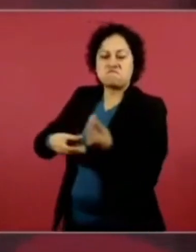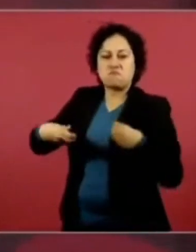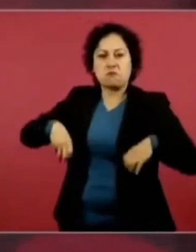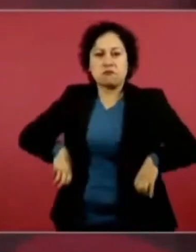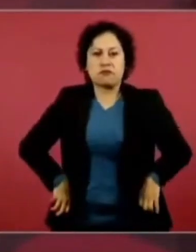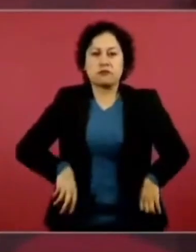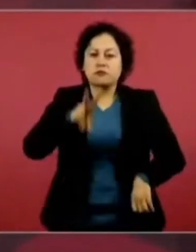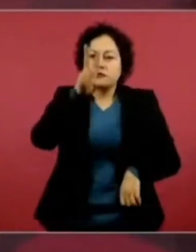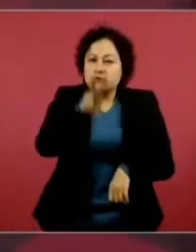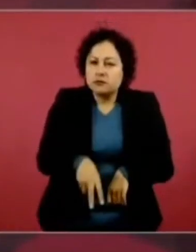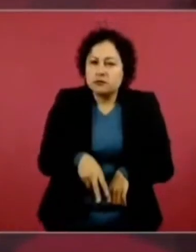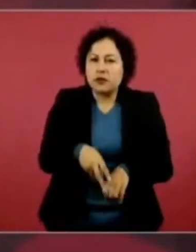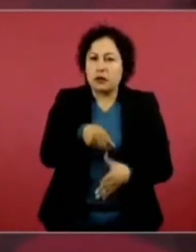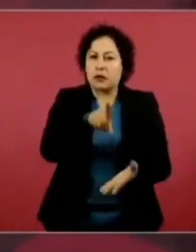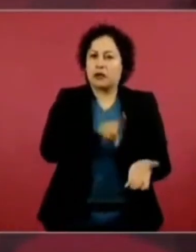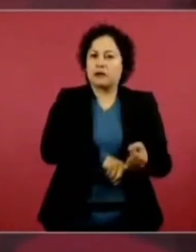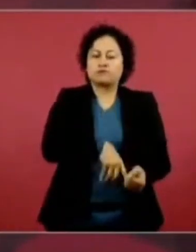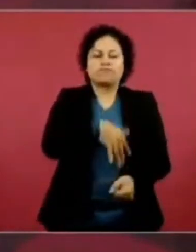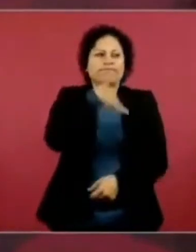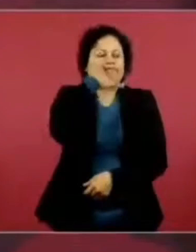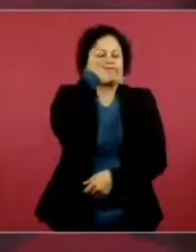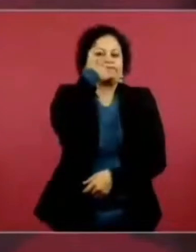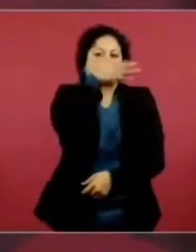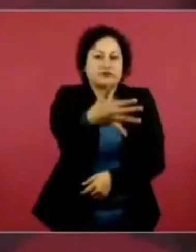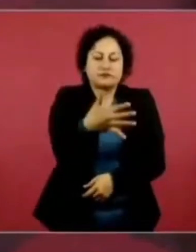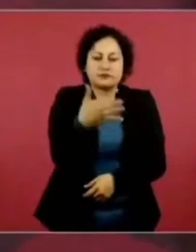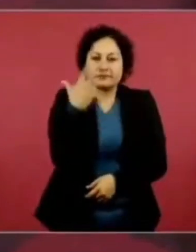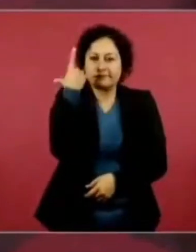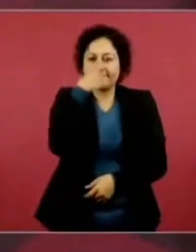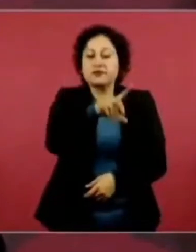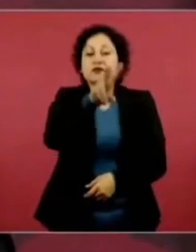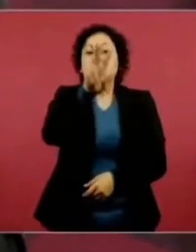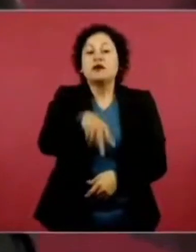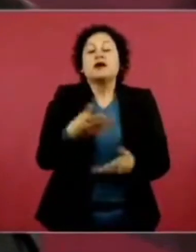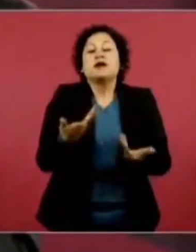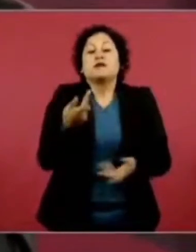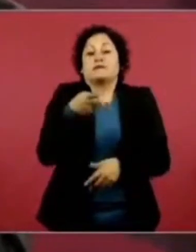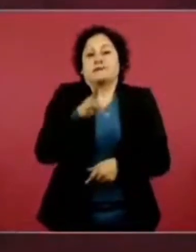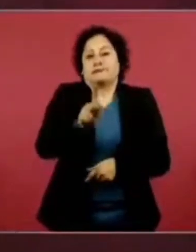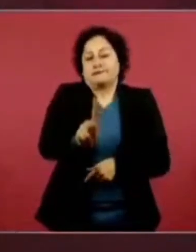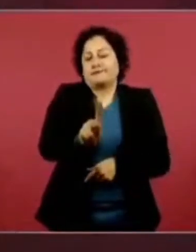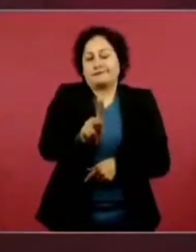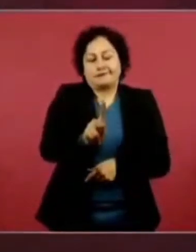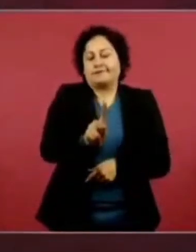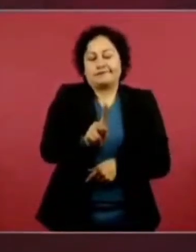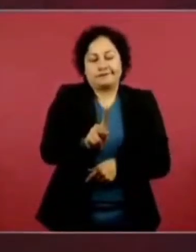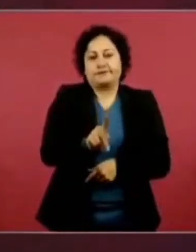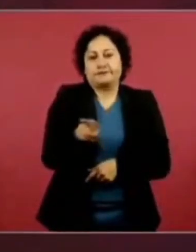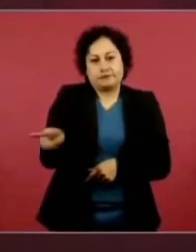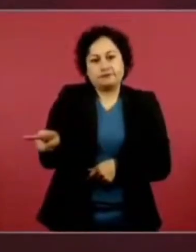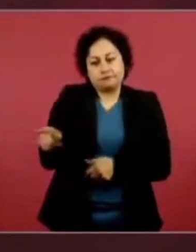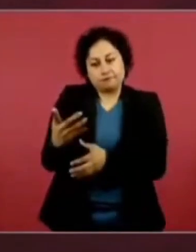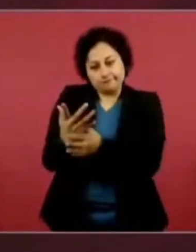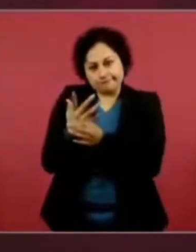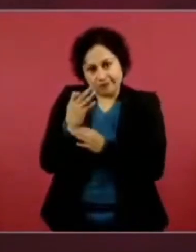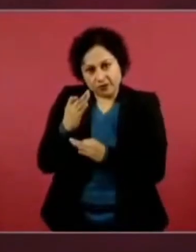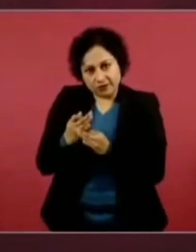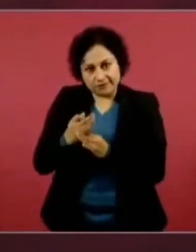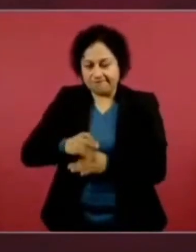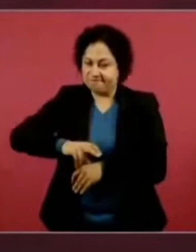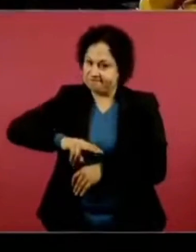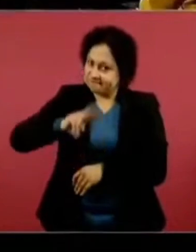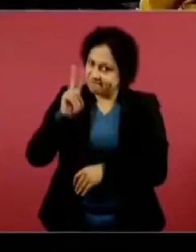Y siempre, como también lo sostienes, el influyentismo